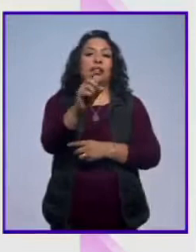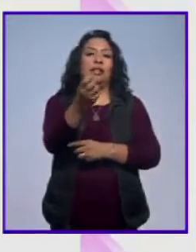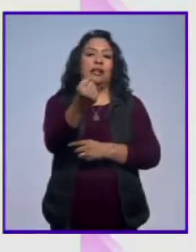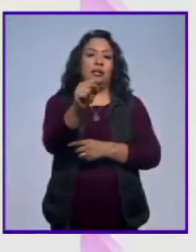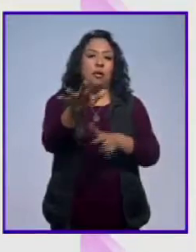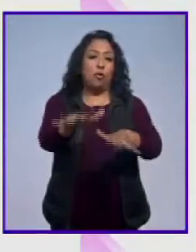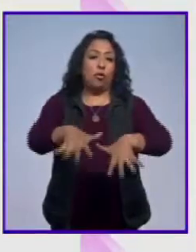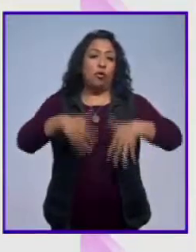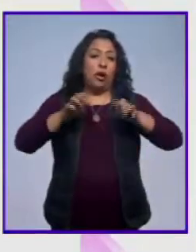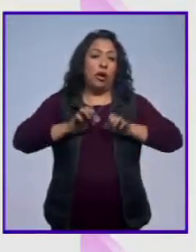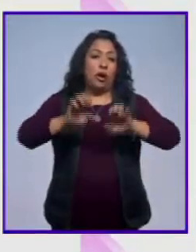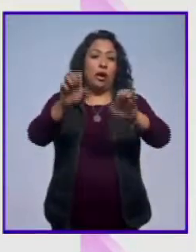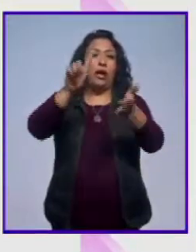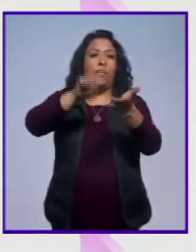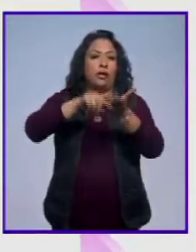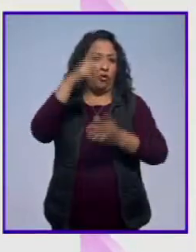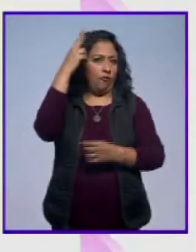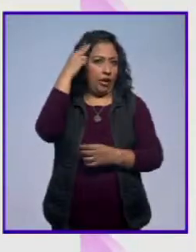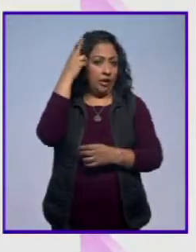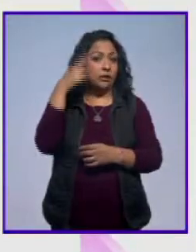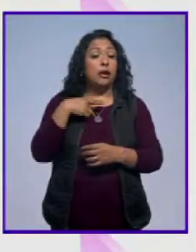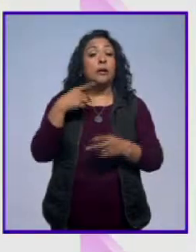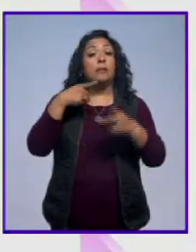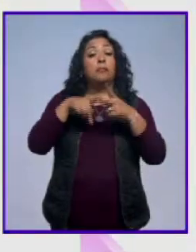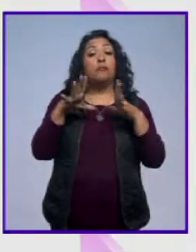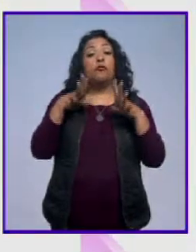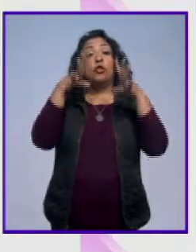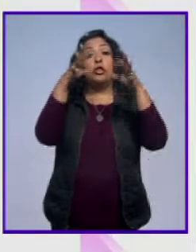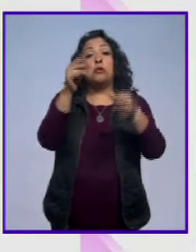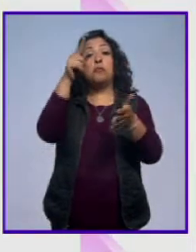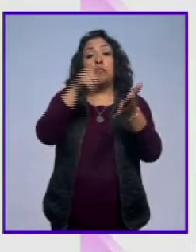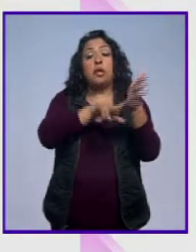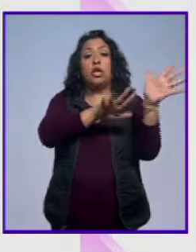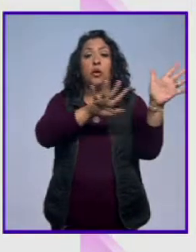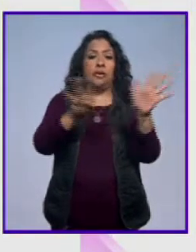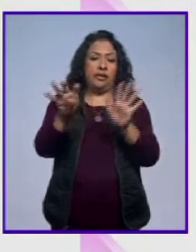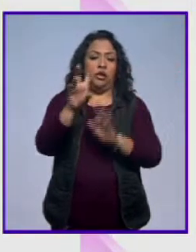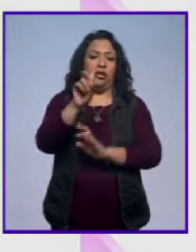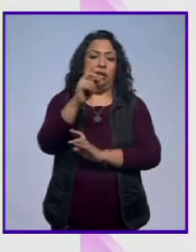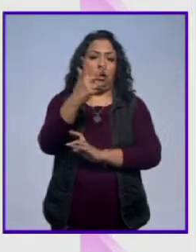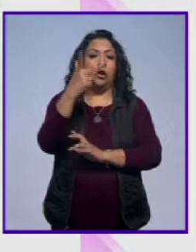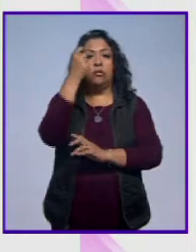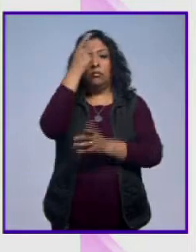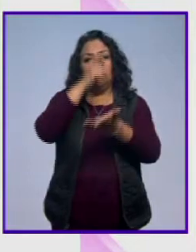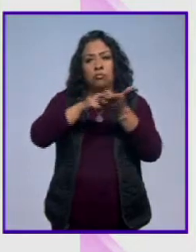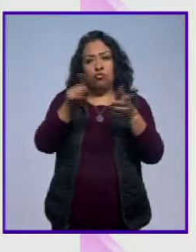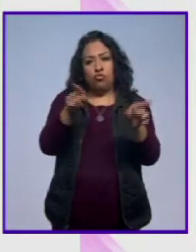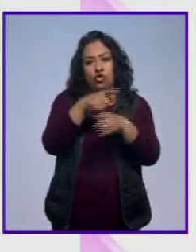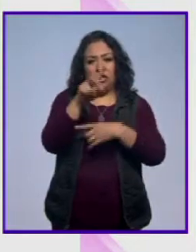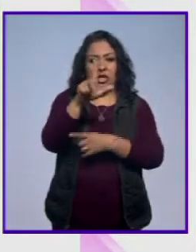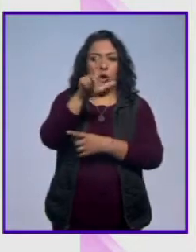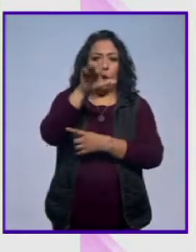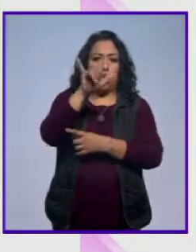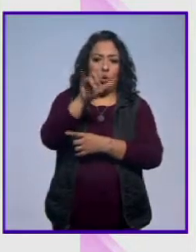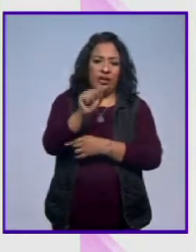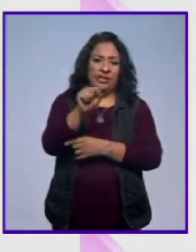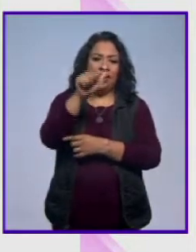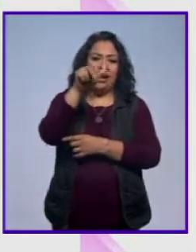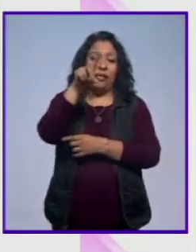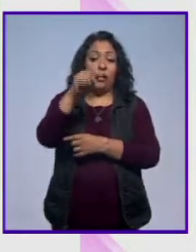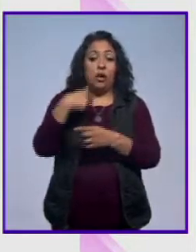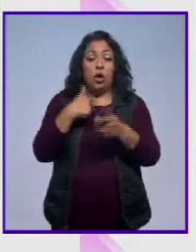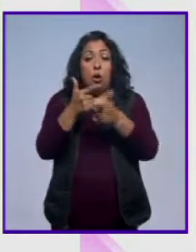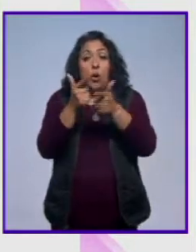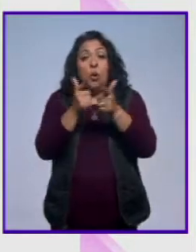principal del Palacio de Mármol. Creada en 1938 por el compositor y músico mexicano Luis Andy, esta agrupación es